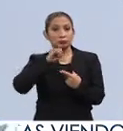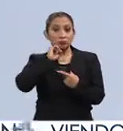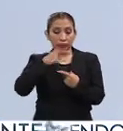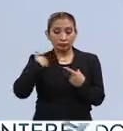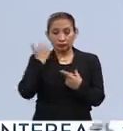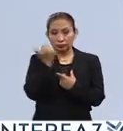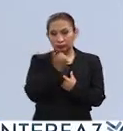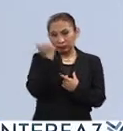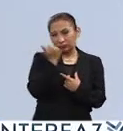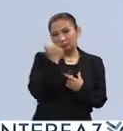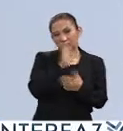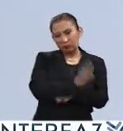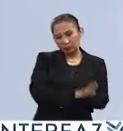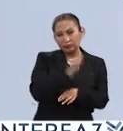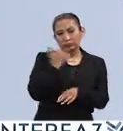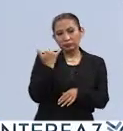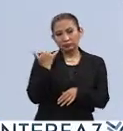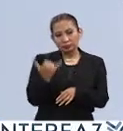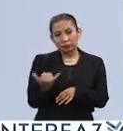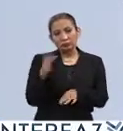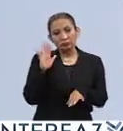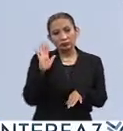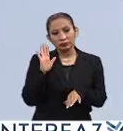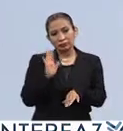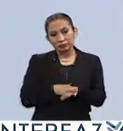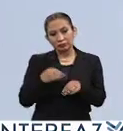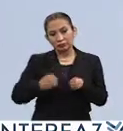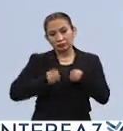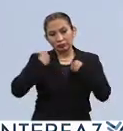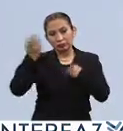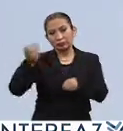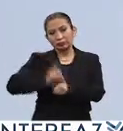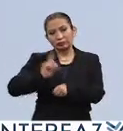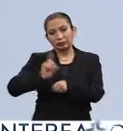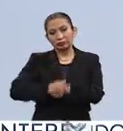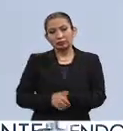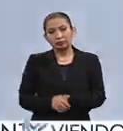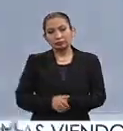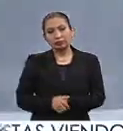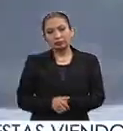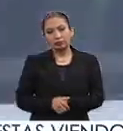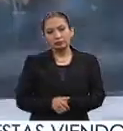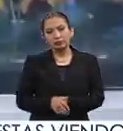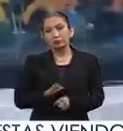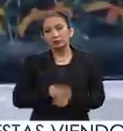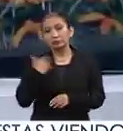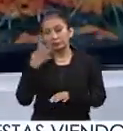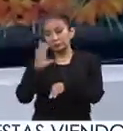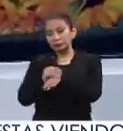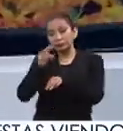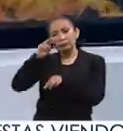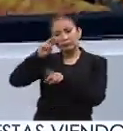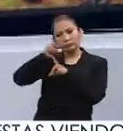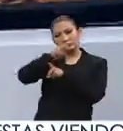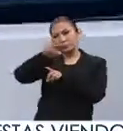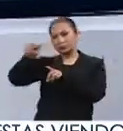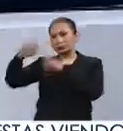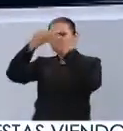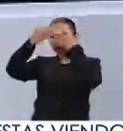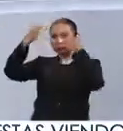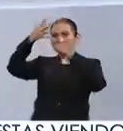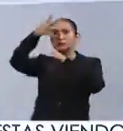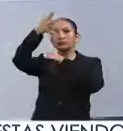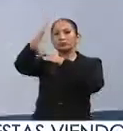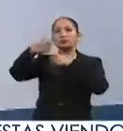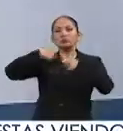académicamente y sobre en la vida cotidiana. Ya que te permiten ver una visión más a